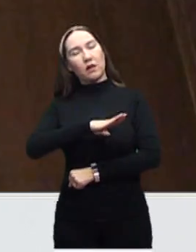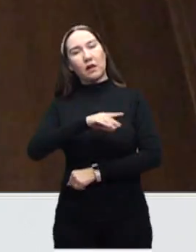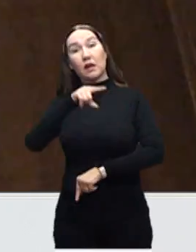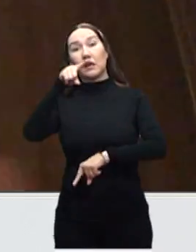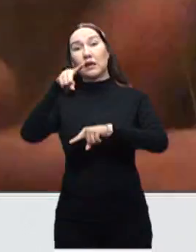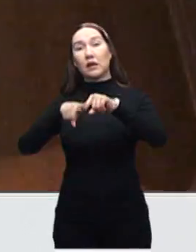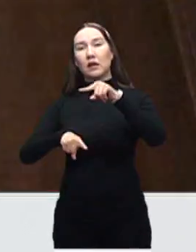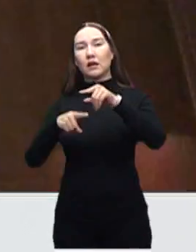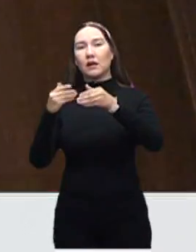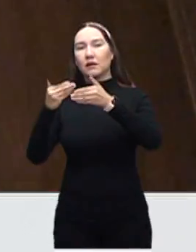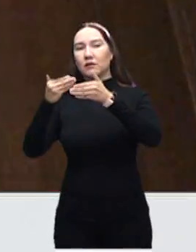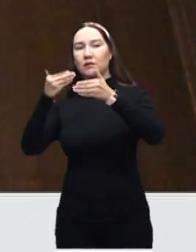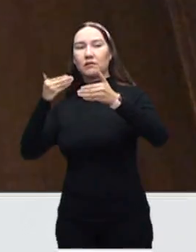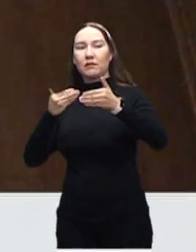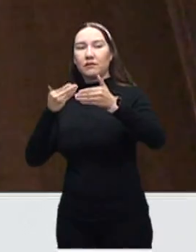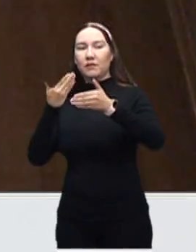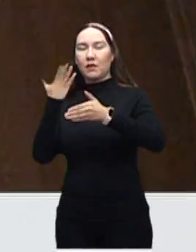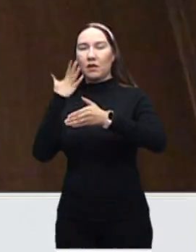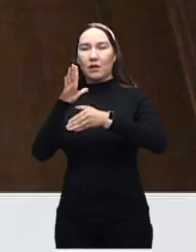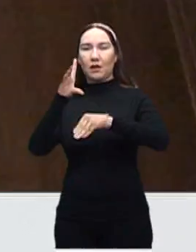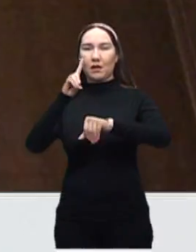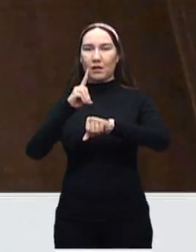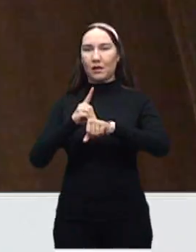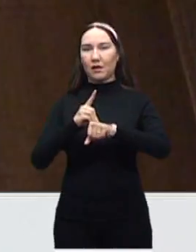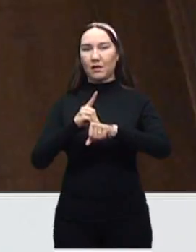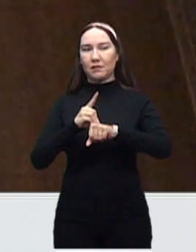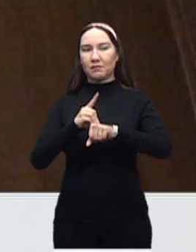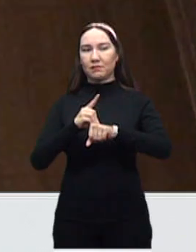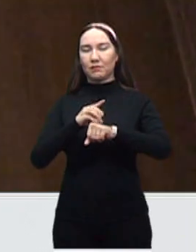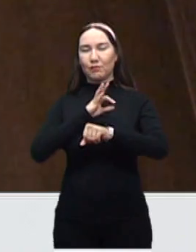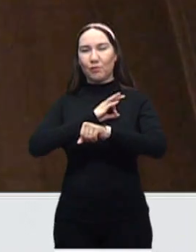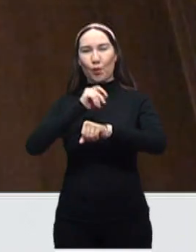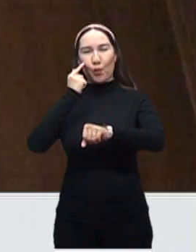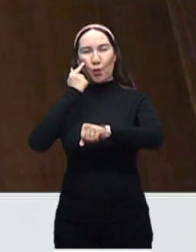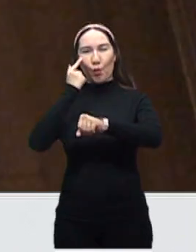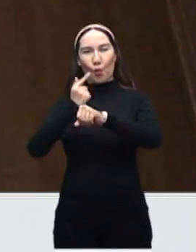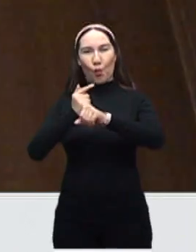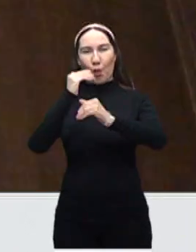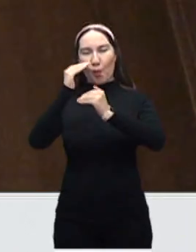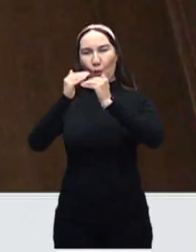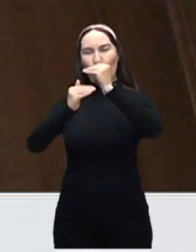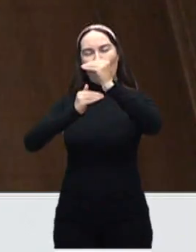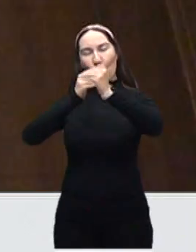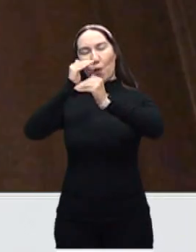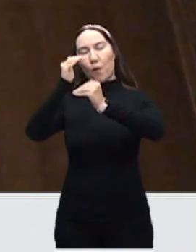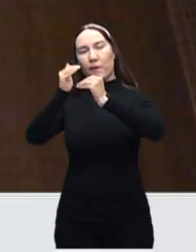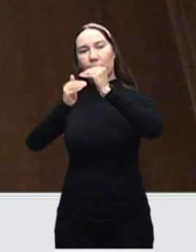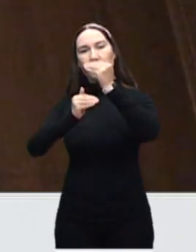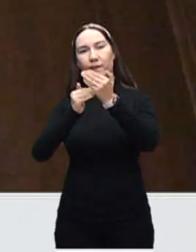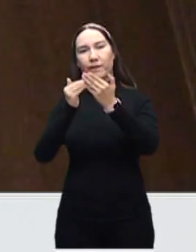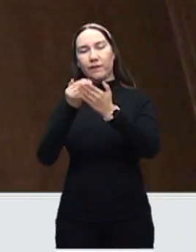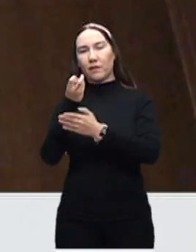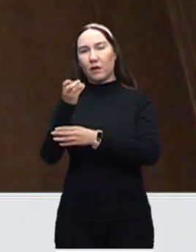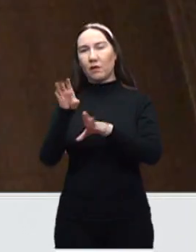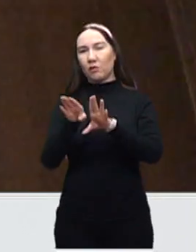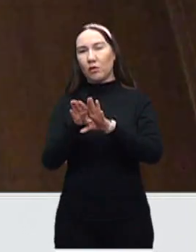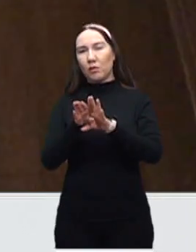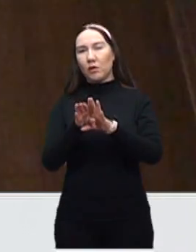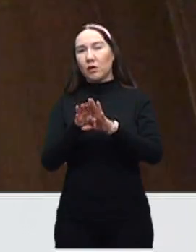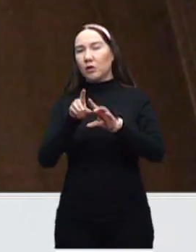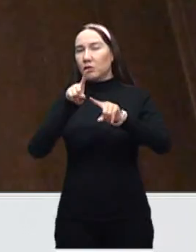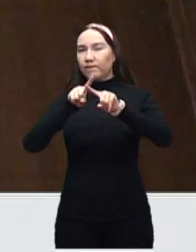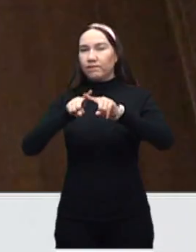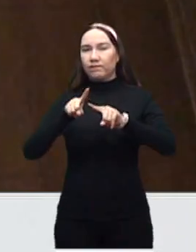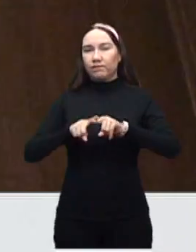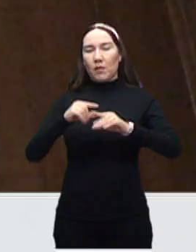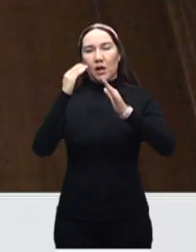días y de ahí hacia atrás dos semanas para ver el comportamiento. Entonces, esta combinación de factores nos